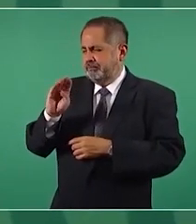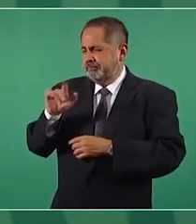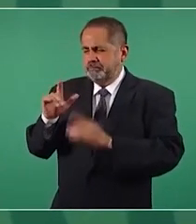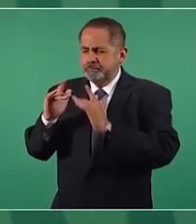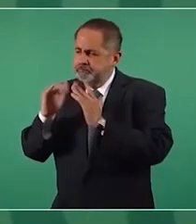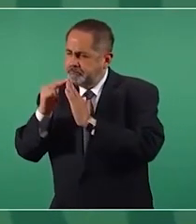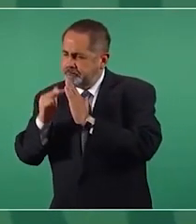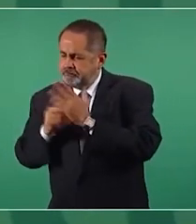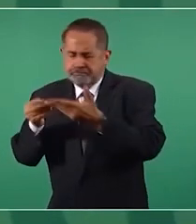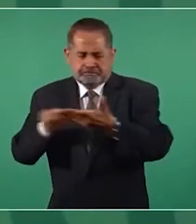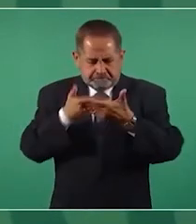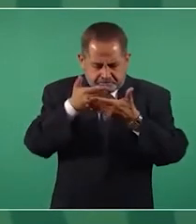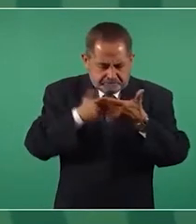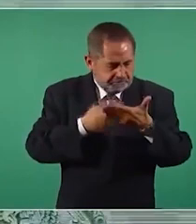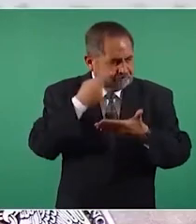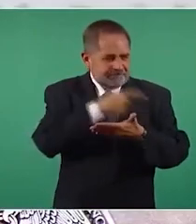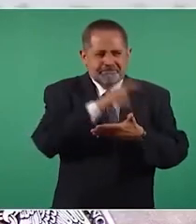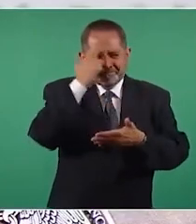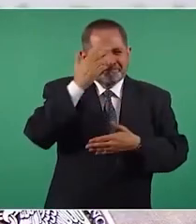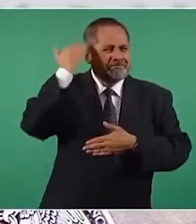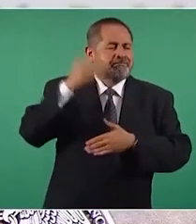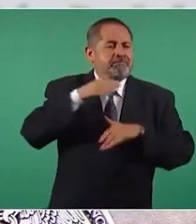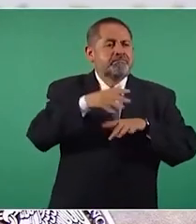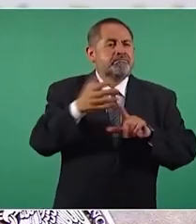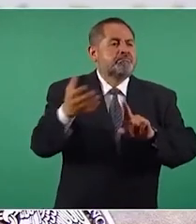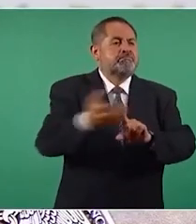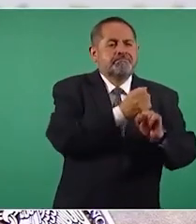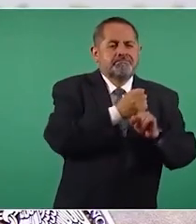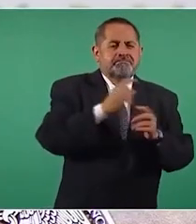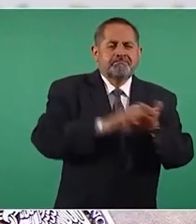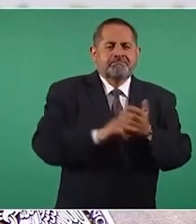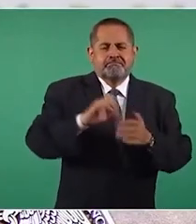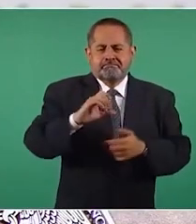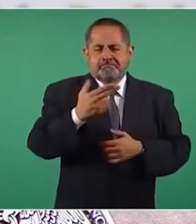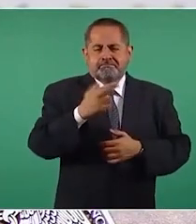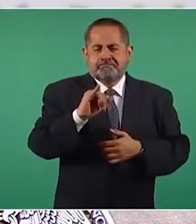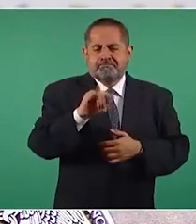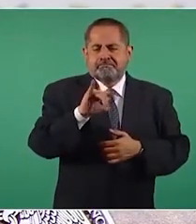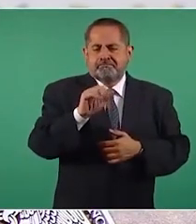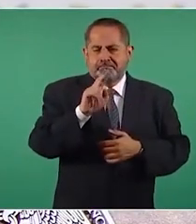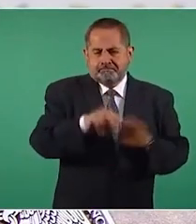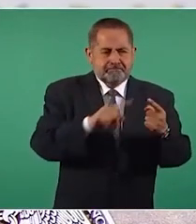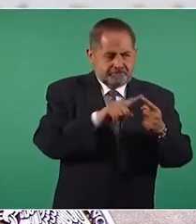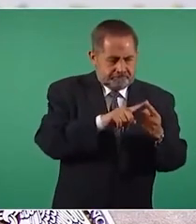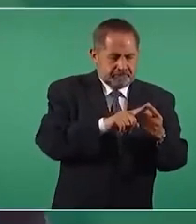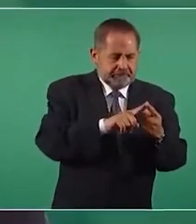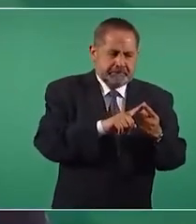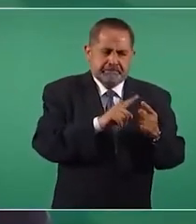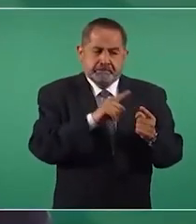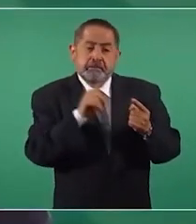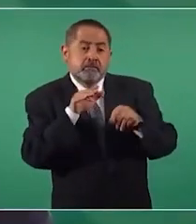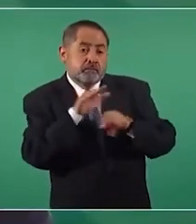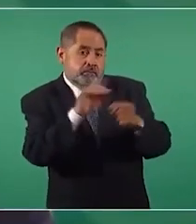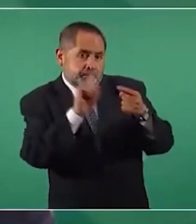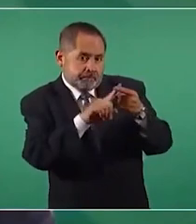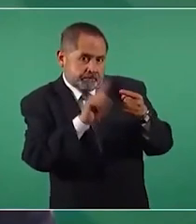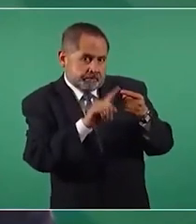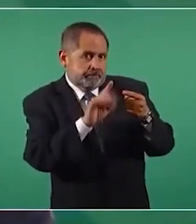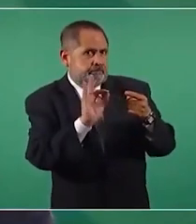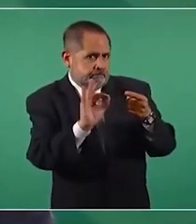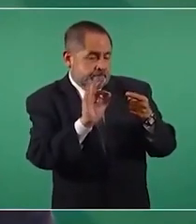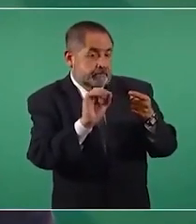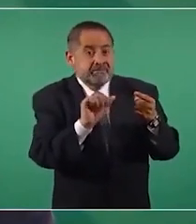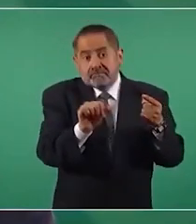por el secuestro de Cristian y Sholmo, sin embargo tiene otro proceso abierto